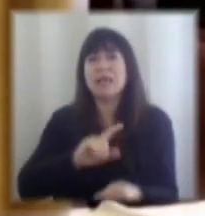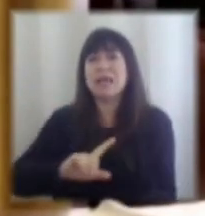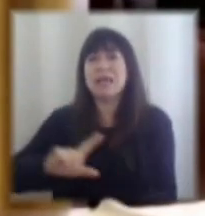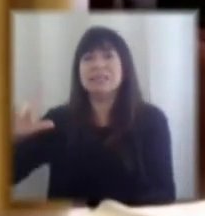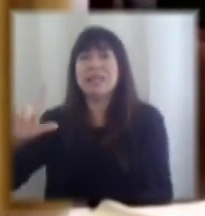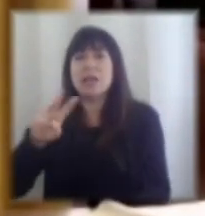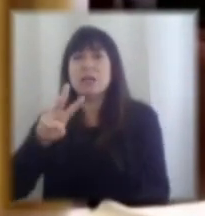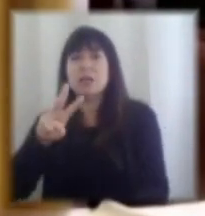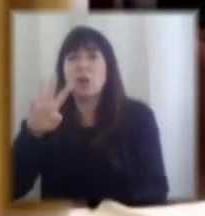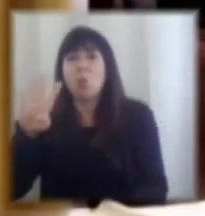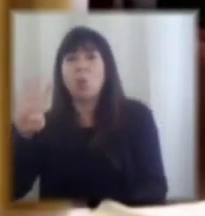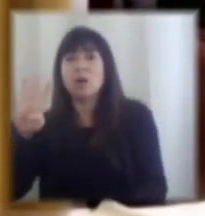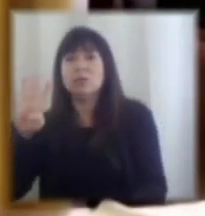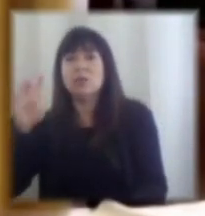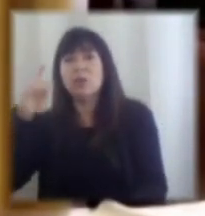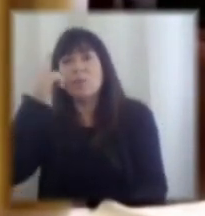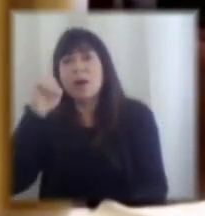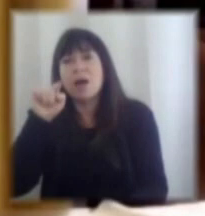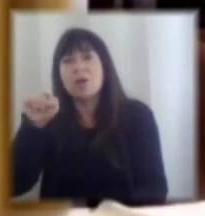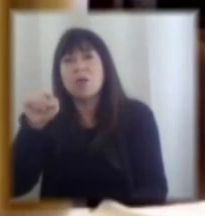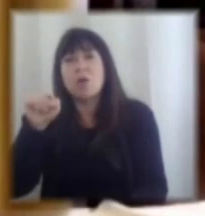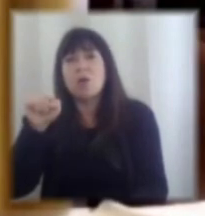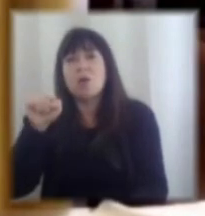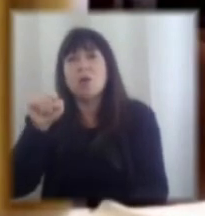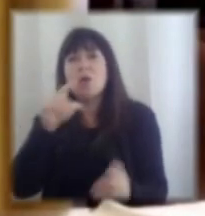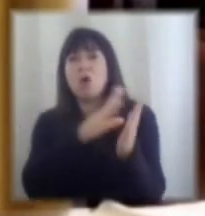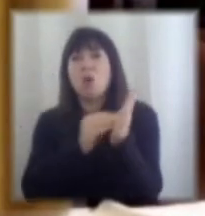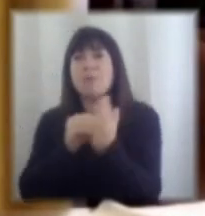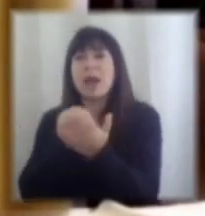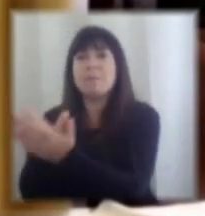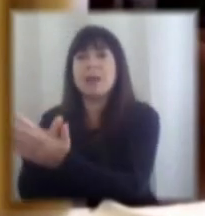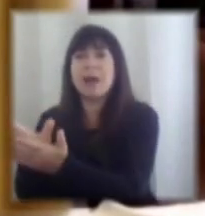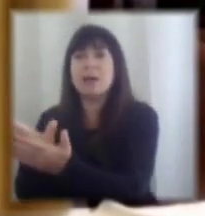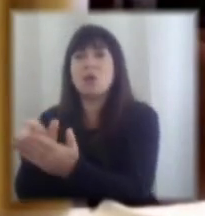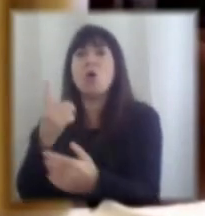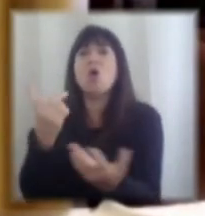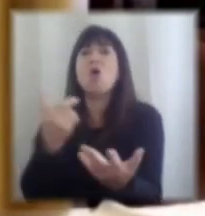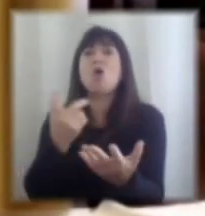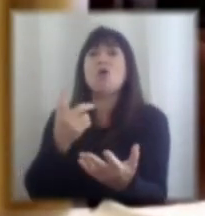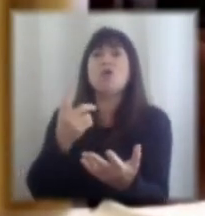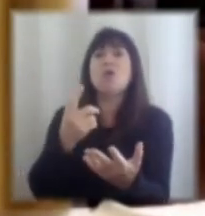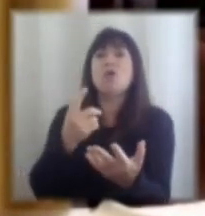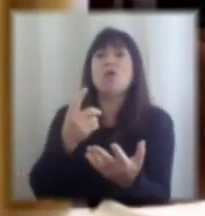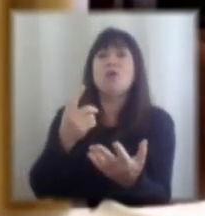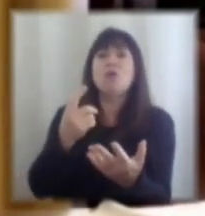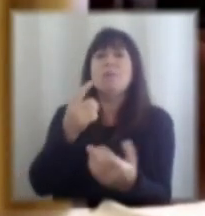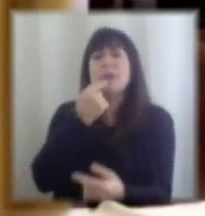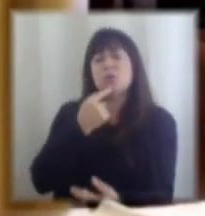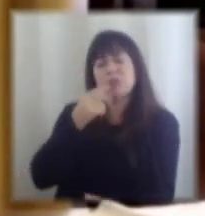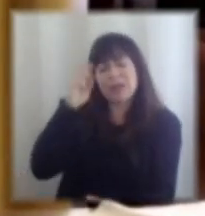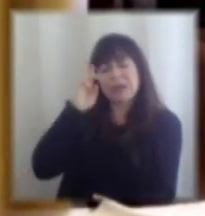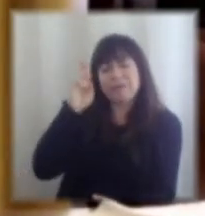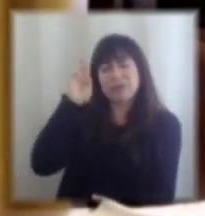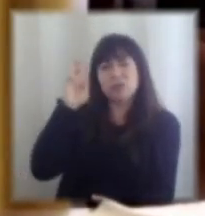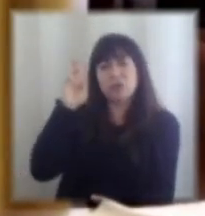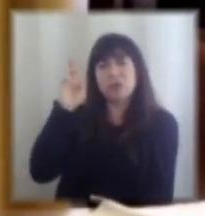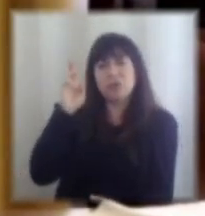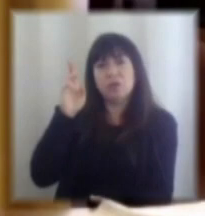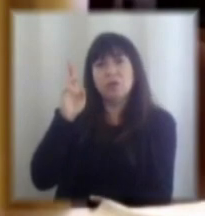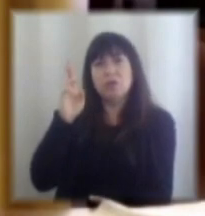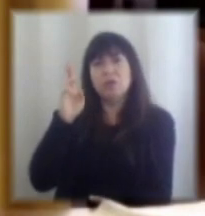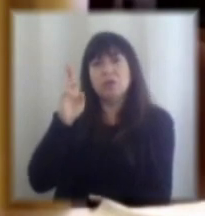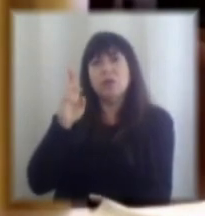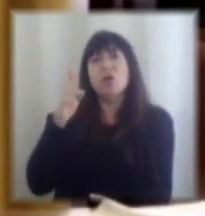4 pero básicamente estoy haciendo copy-paste o acaso voy a tener una reflexión interna de preguntarme si es que no hay prioridades más